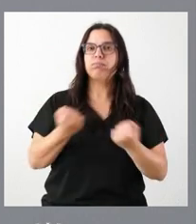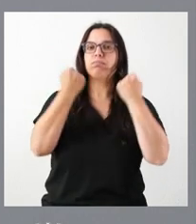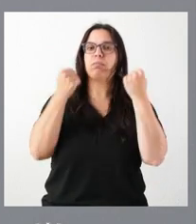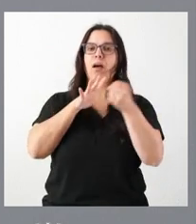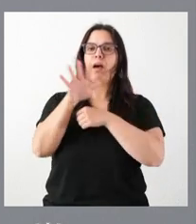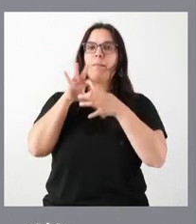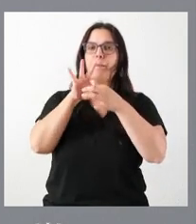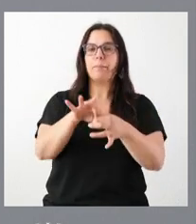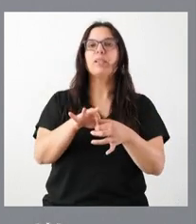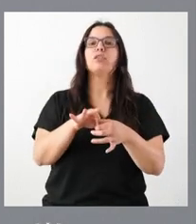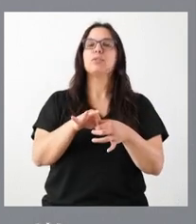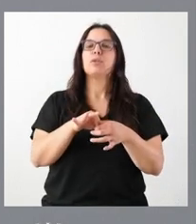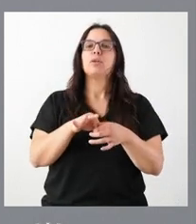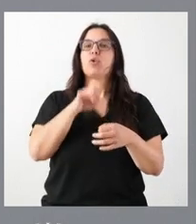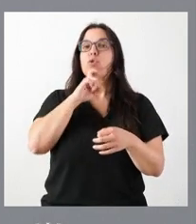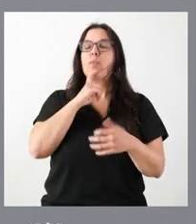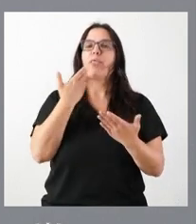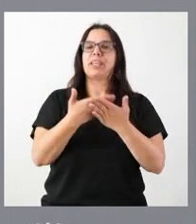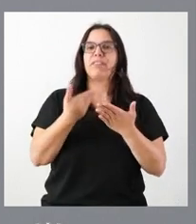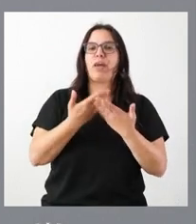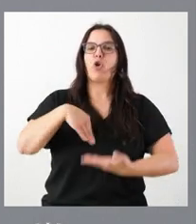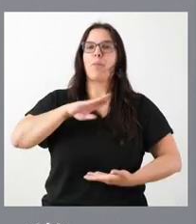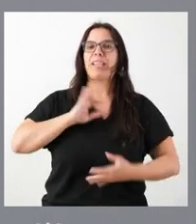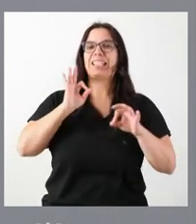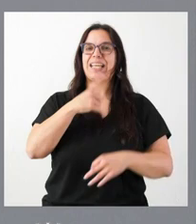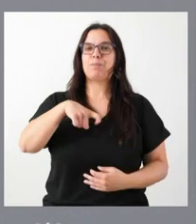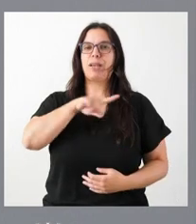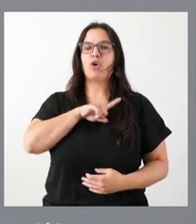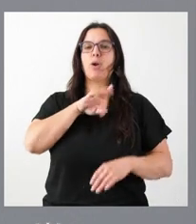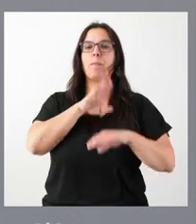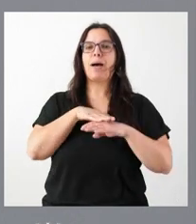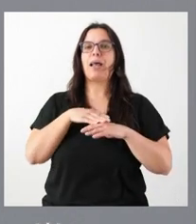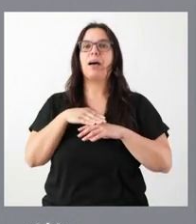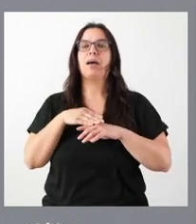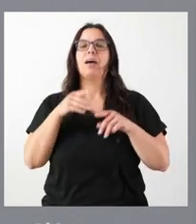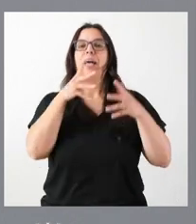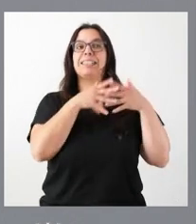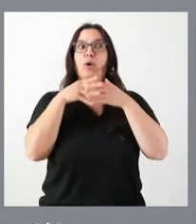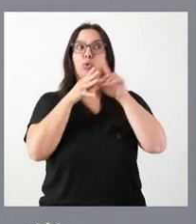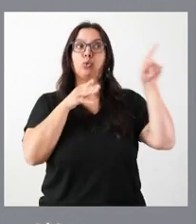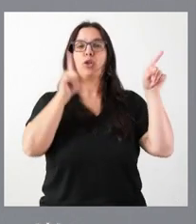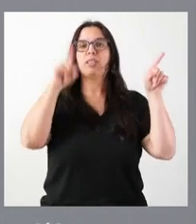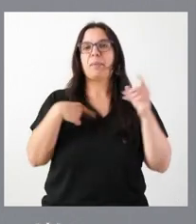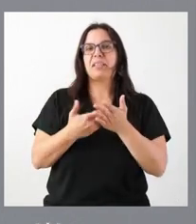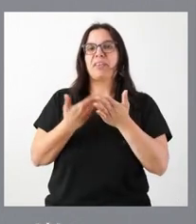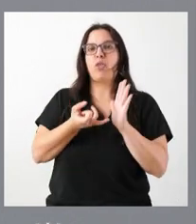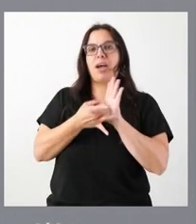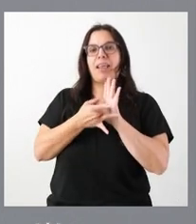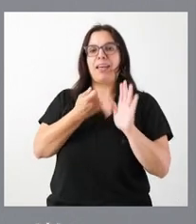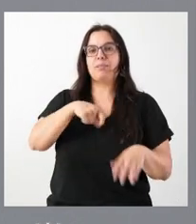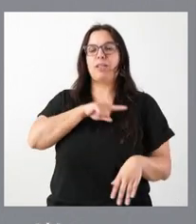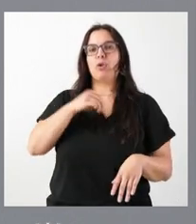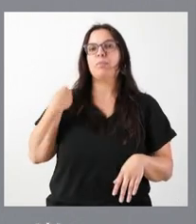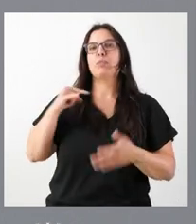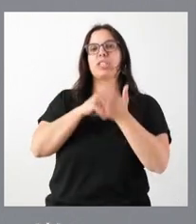que se financian mediante certificados de competencia en español destinados a los Estados Unidos como certificados de calidad del español por los sistemas